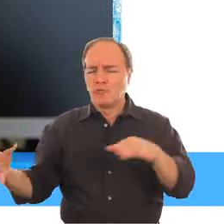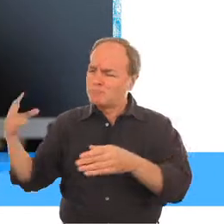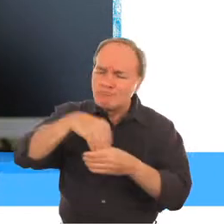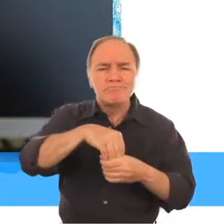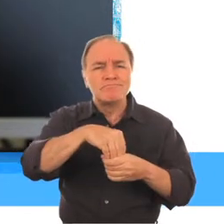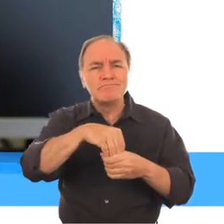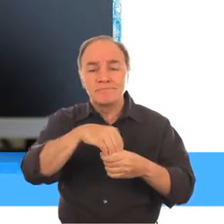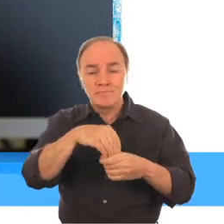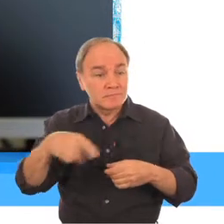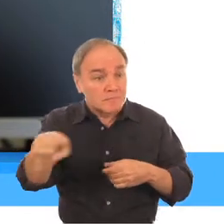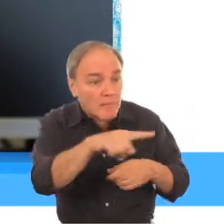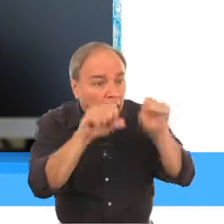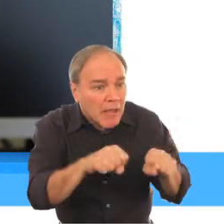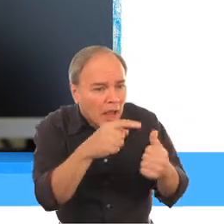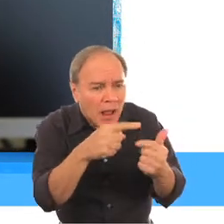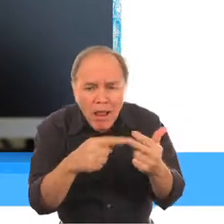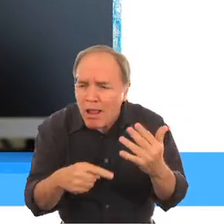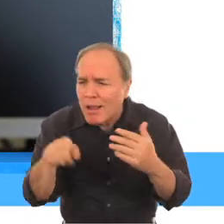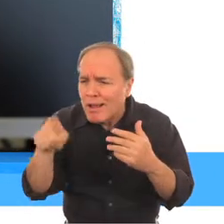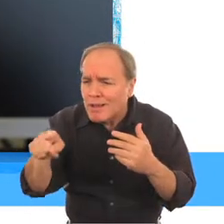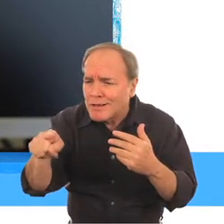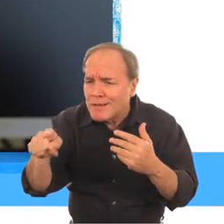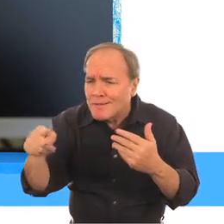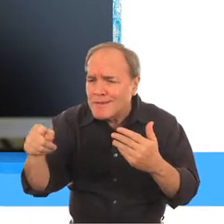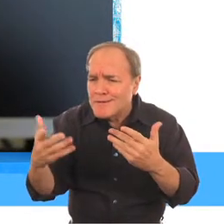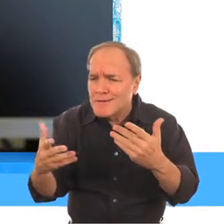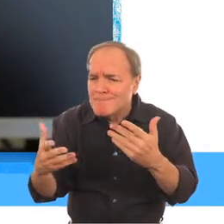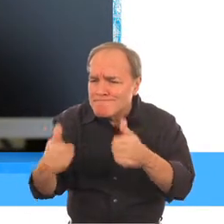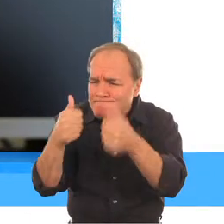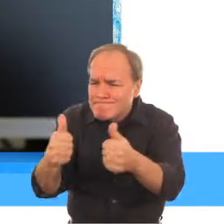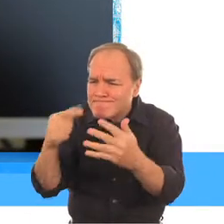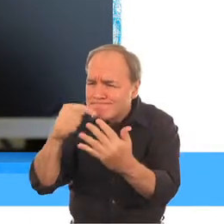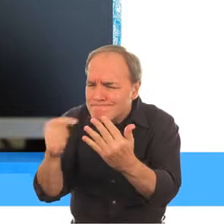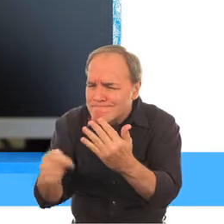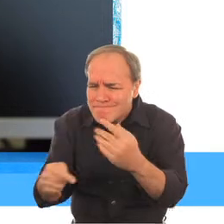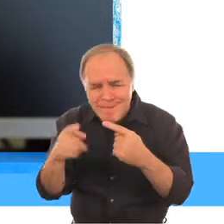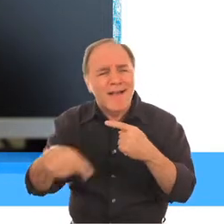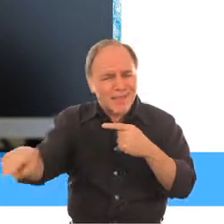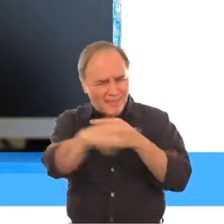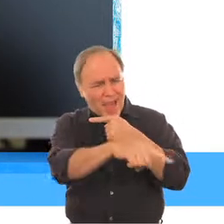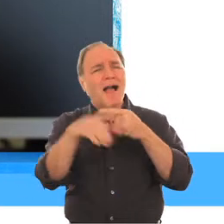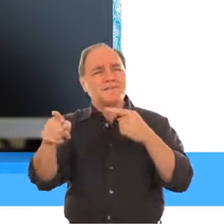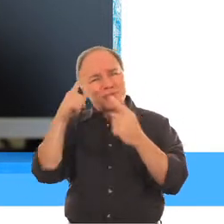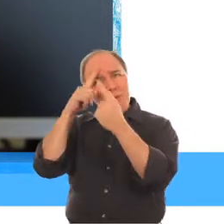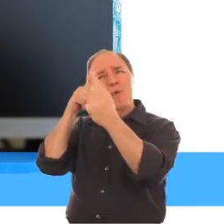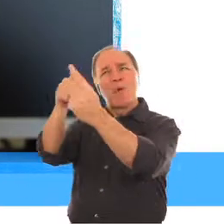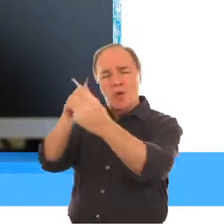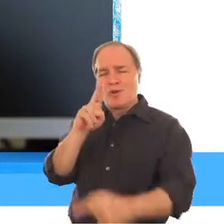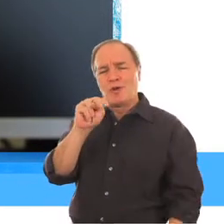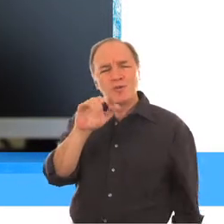Imaginen un mundo en el que todos los niños estuvieran incluidos y participaran, en el que sus talentos fueran celebrados y sus contribuciones